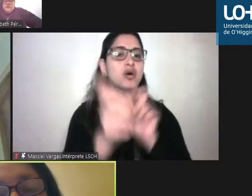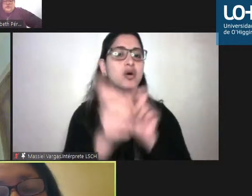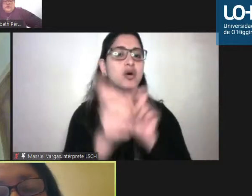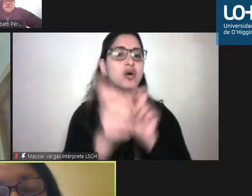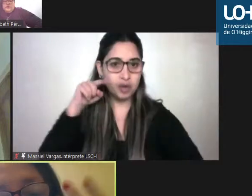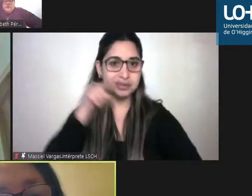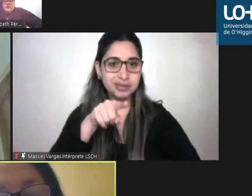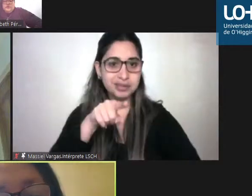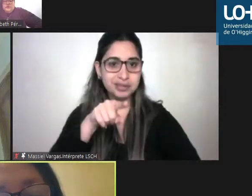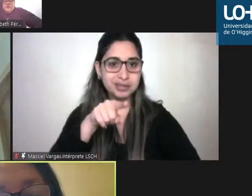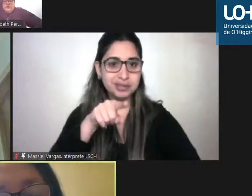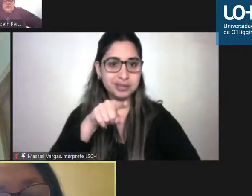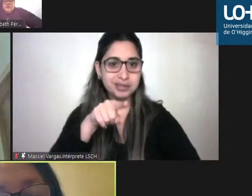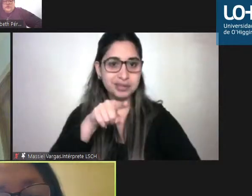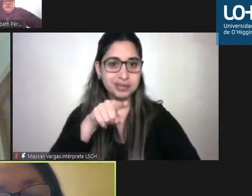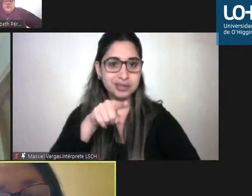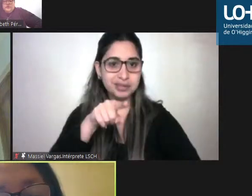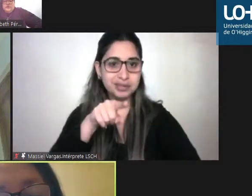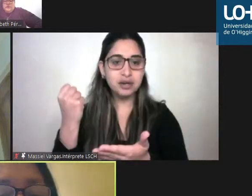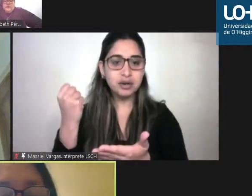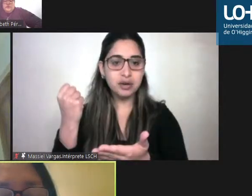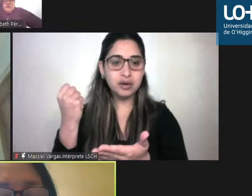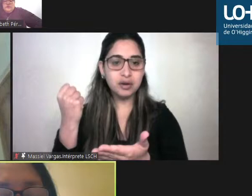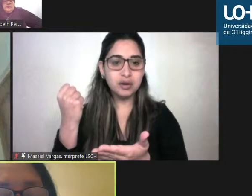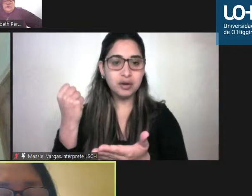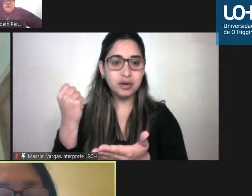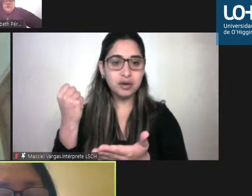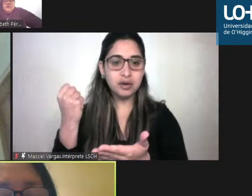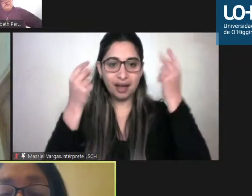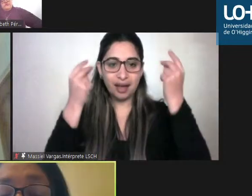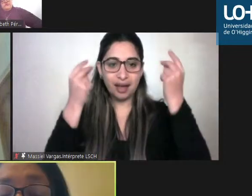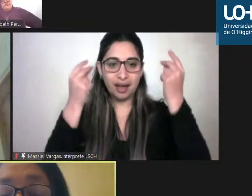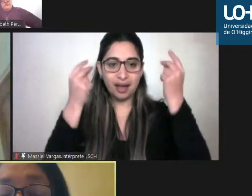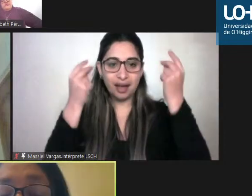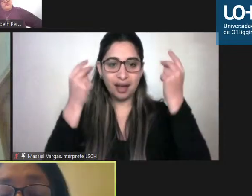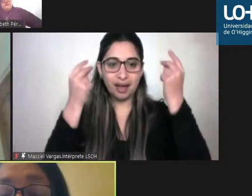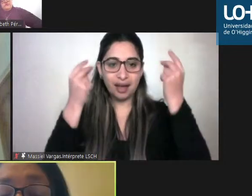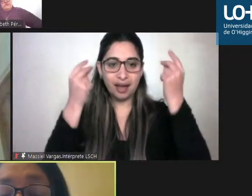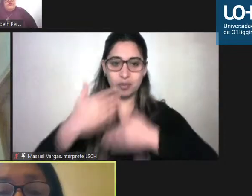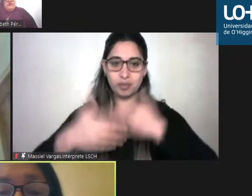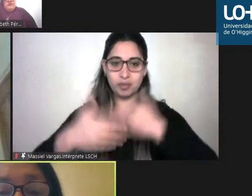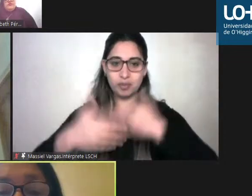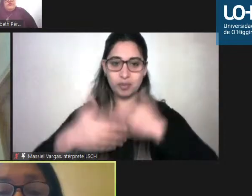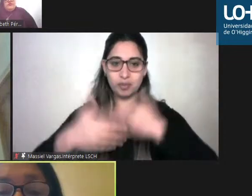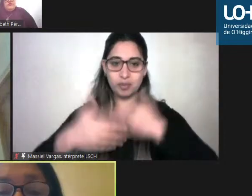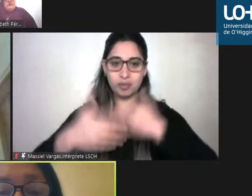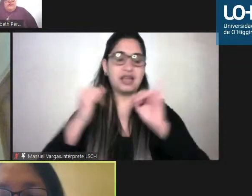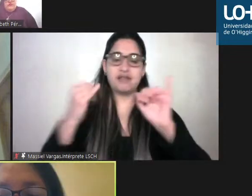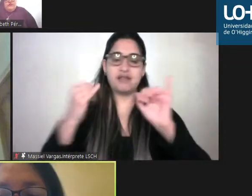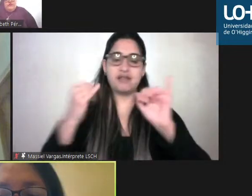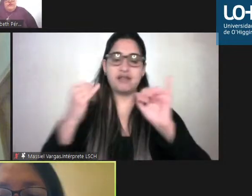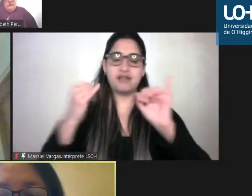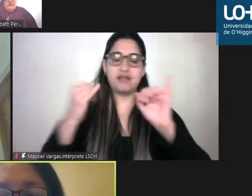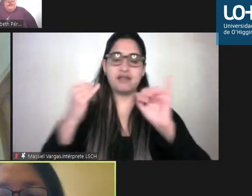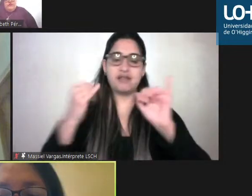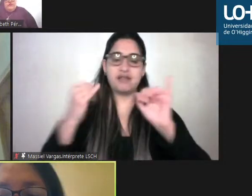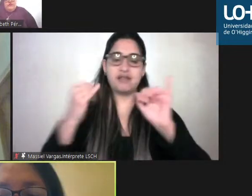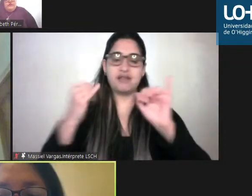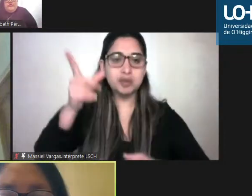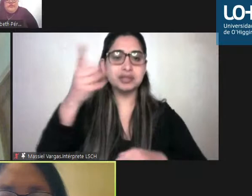logran darnos muchas más ideas de cómo avanzar información conocimiento